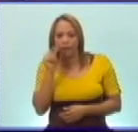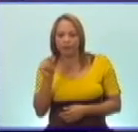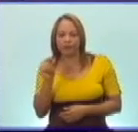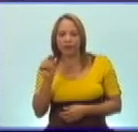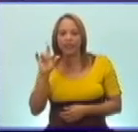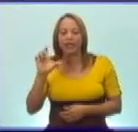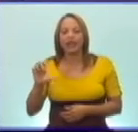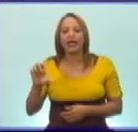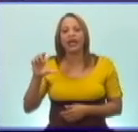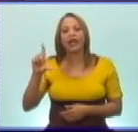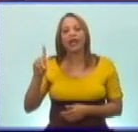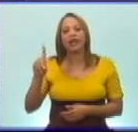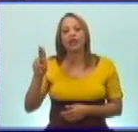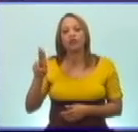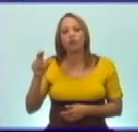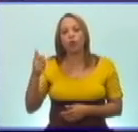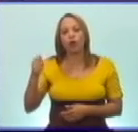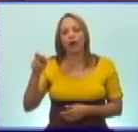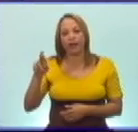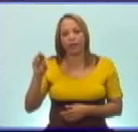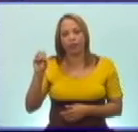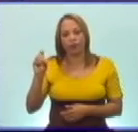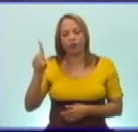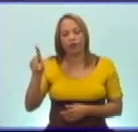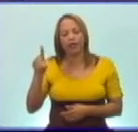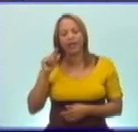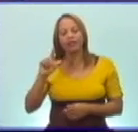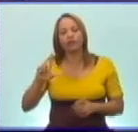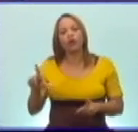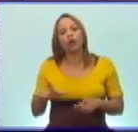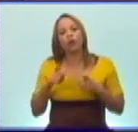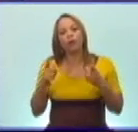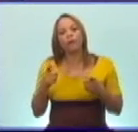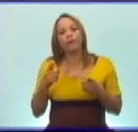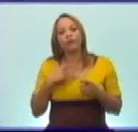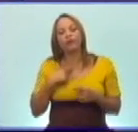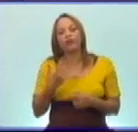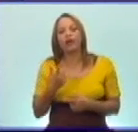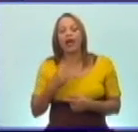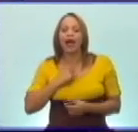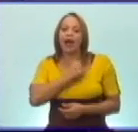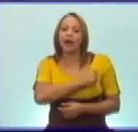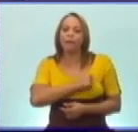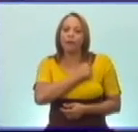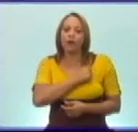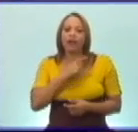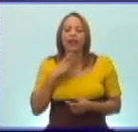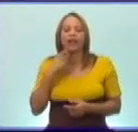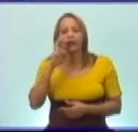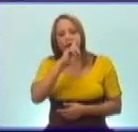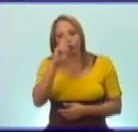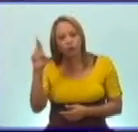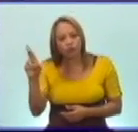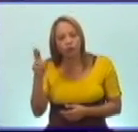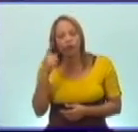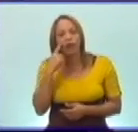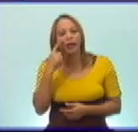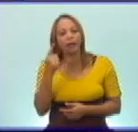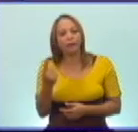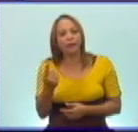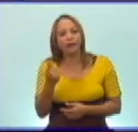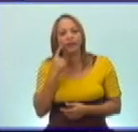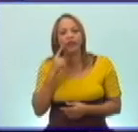constituyó un ejemplo de heroísmo y de grandeza, de amor a la revolución cubana. Observen